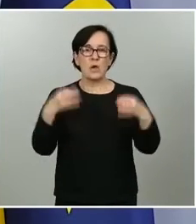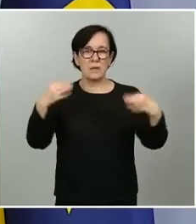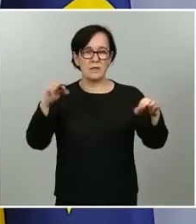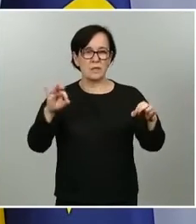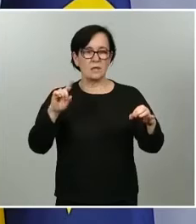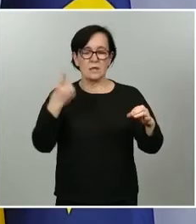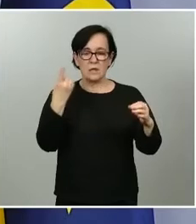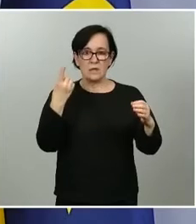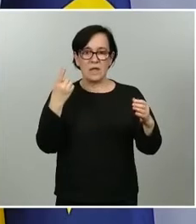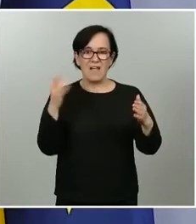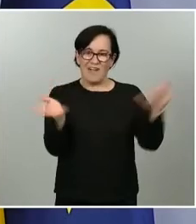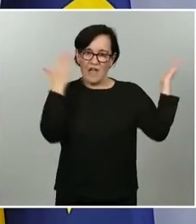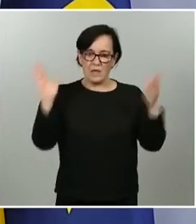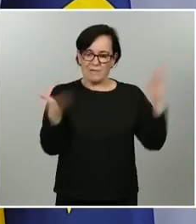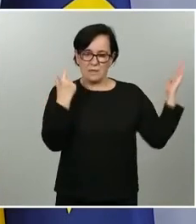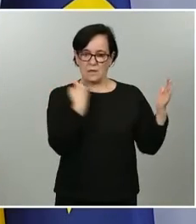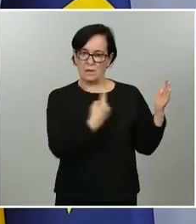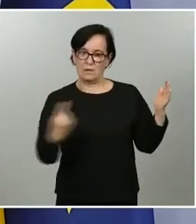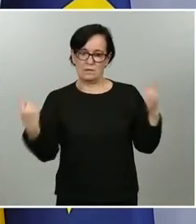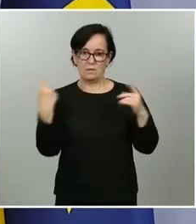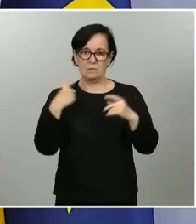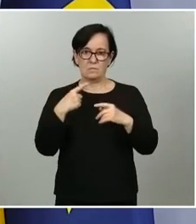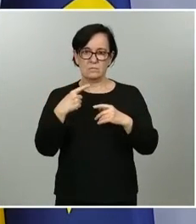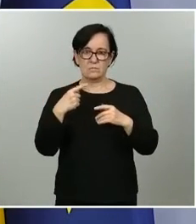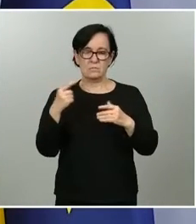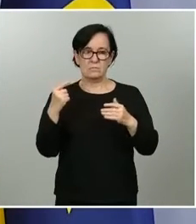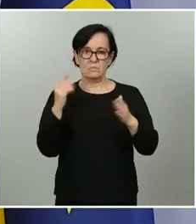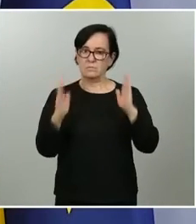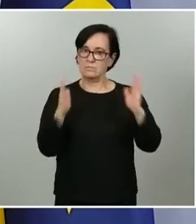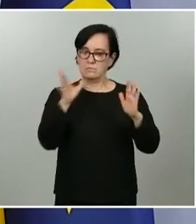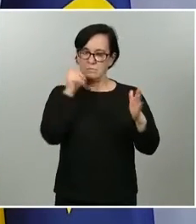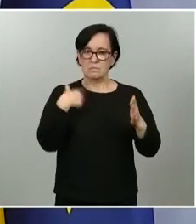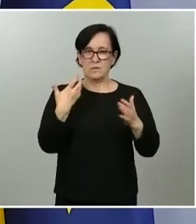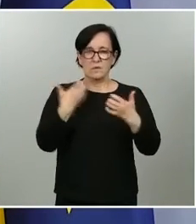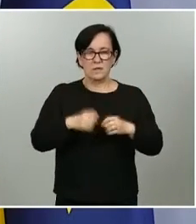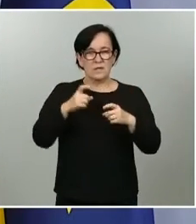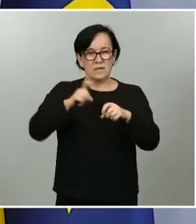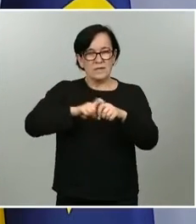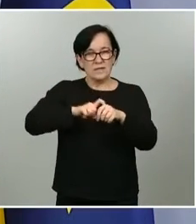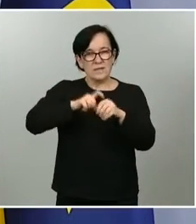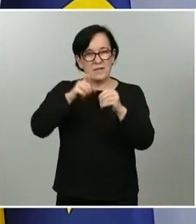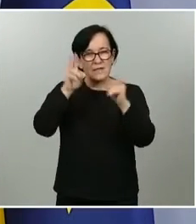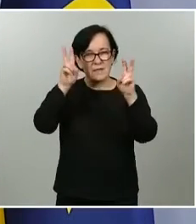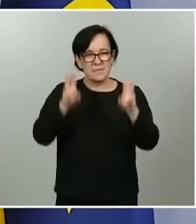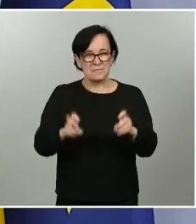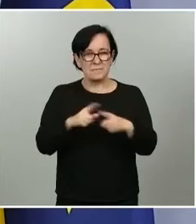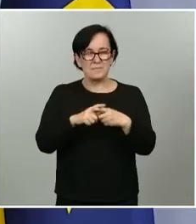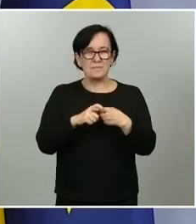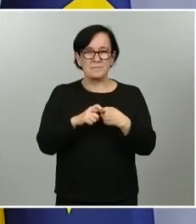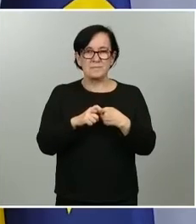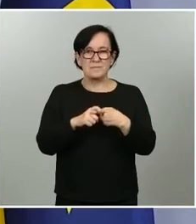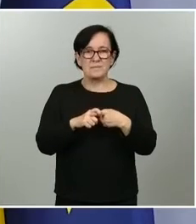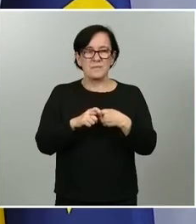distintas fases etapas de poner en funcionamiento aspectos determinados del mundo